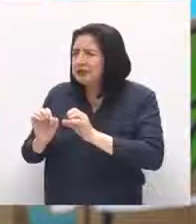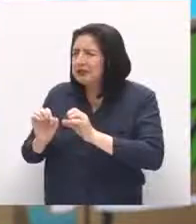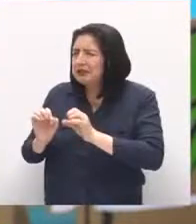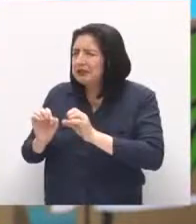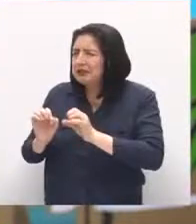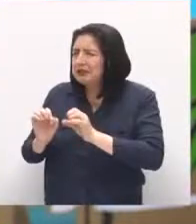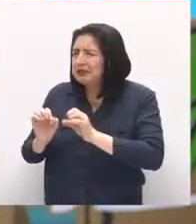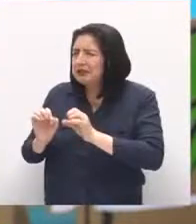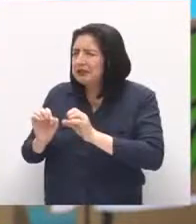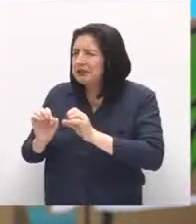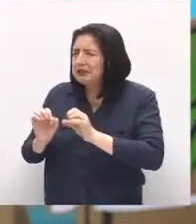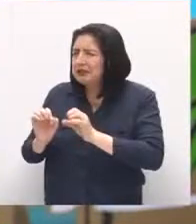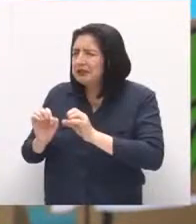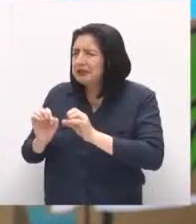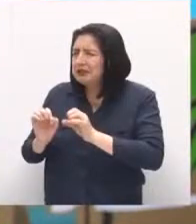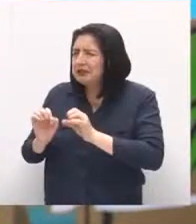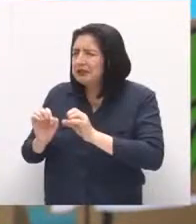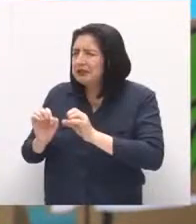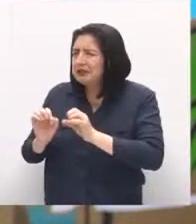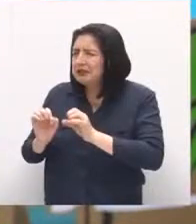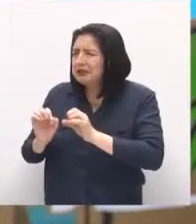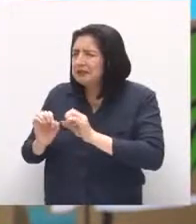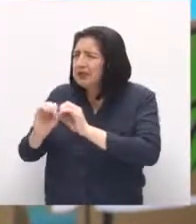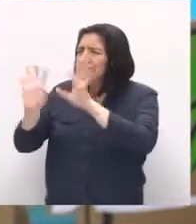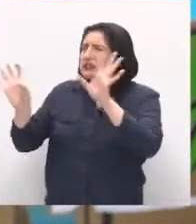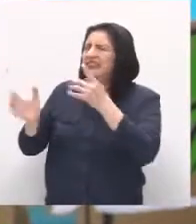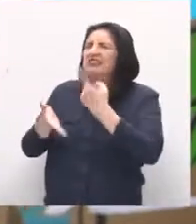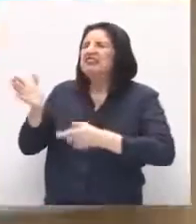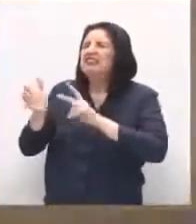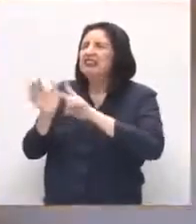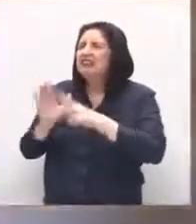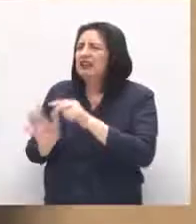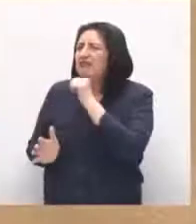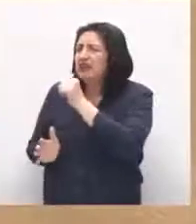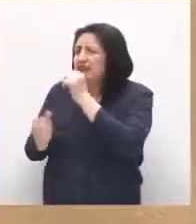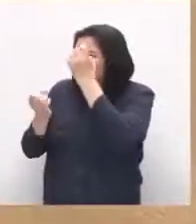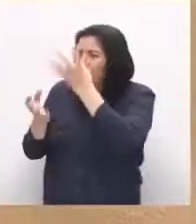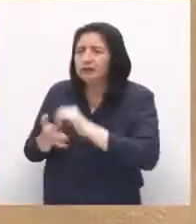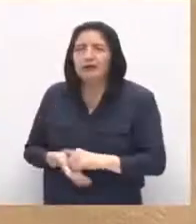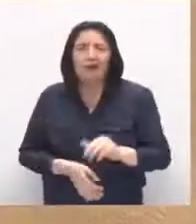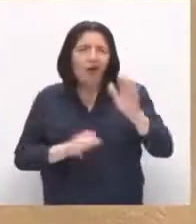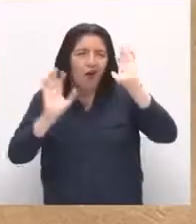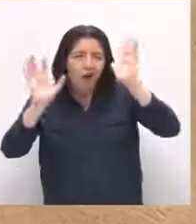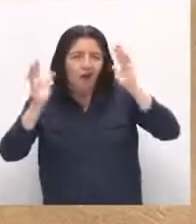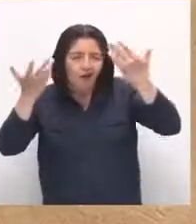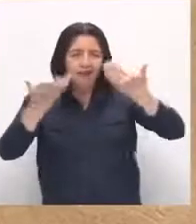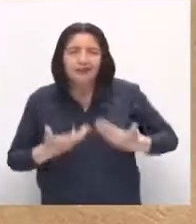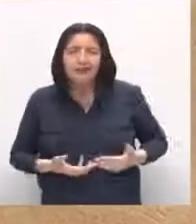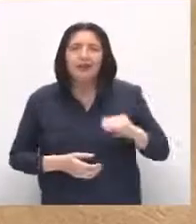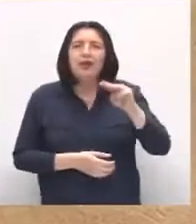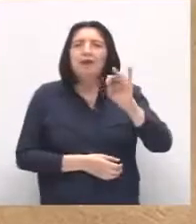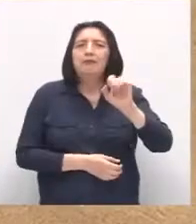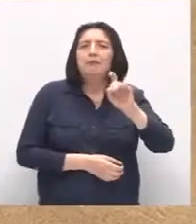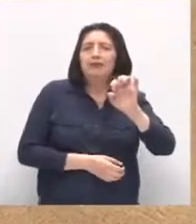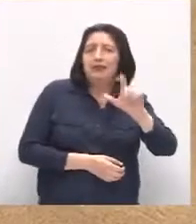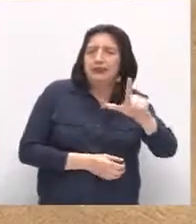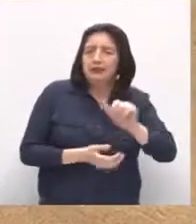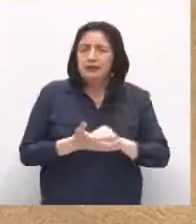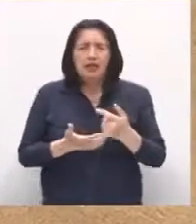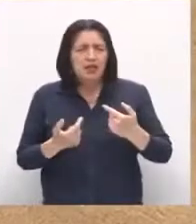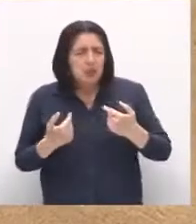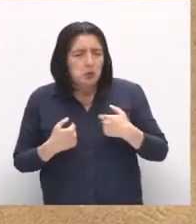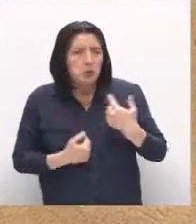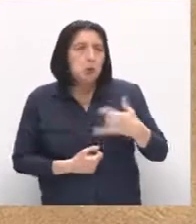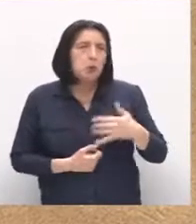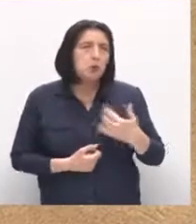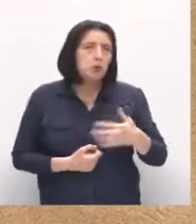Conversemos con alguien súper chévere para que nos quede más claro qué es la desinformación. Hola, yo soy Miguel de Hiperderecho. Es indudable